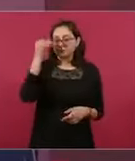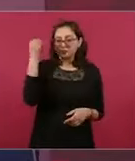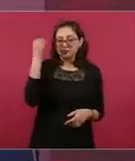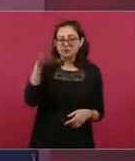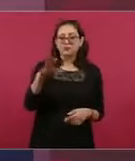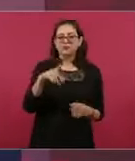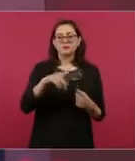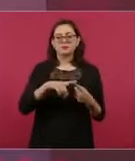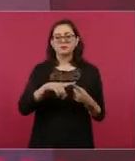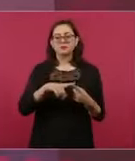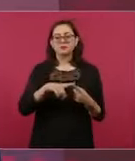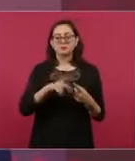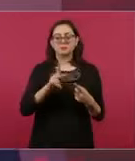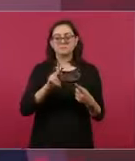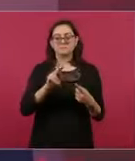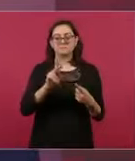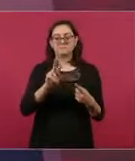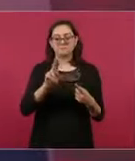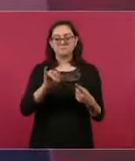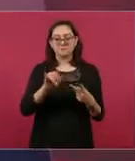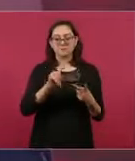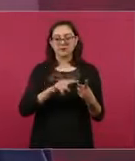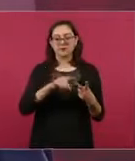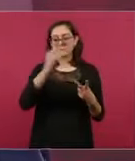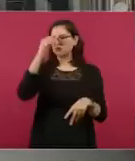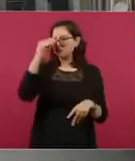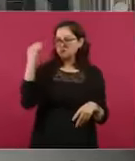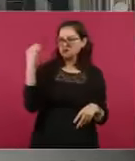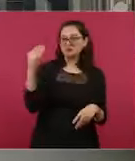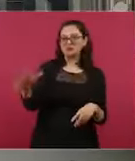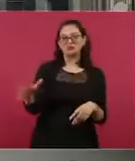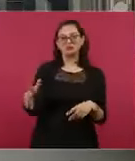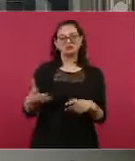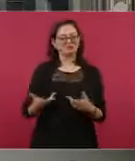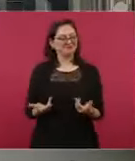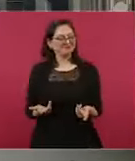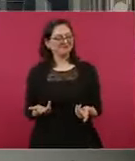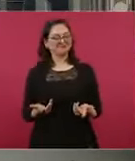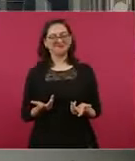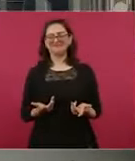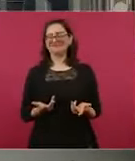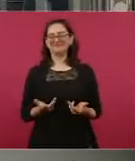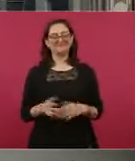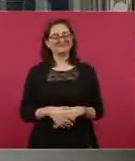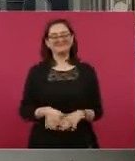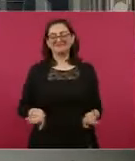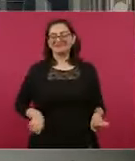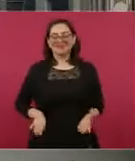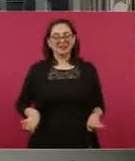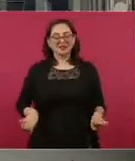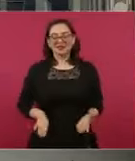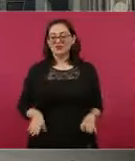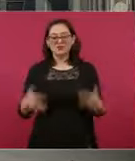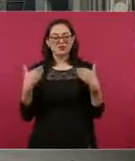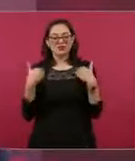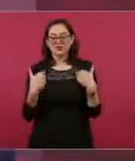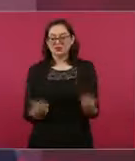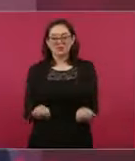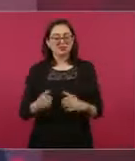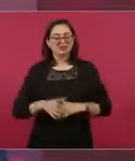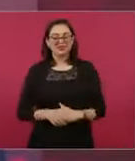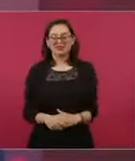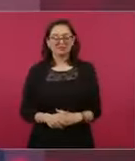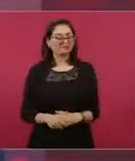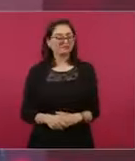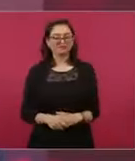Bueno, le echan la culpa a la gente en su actitud clasista de